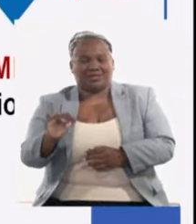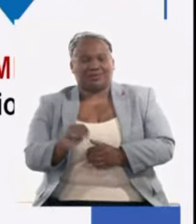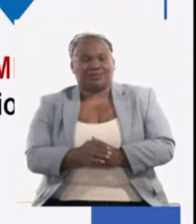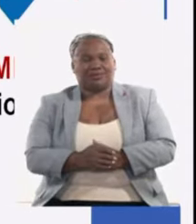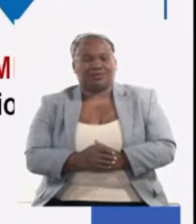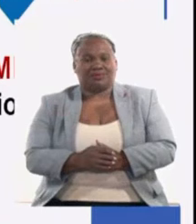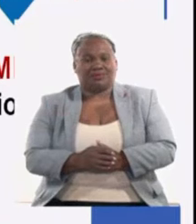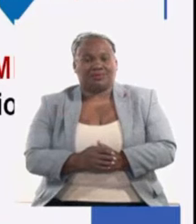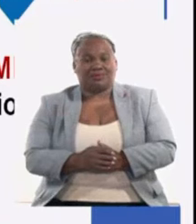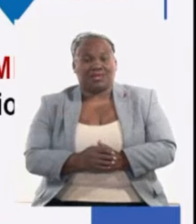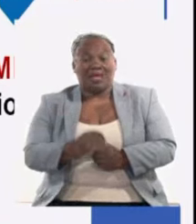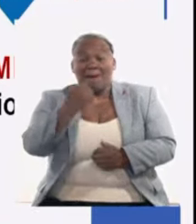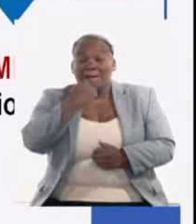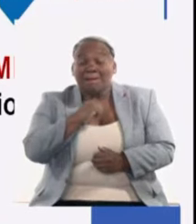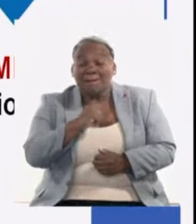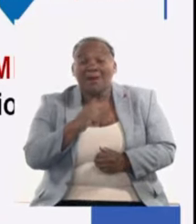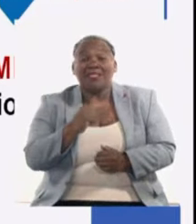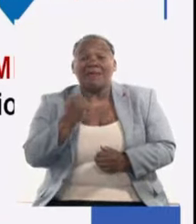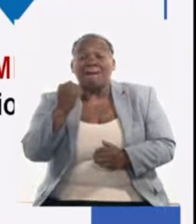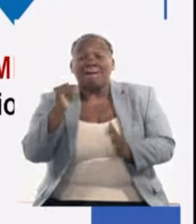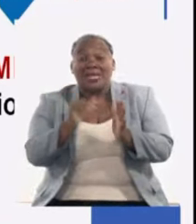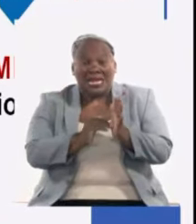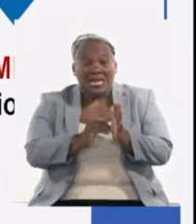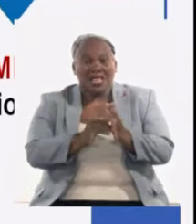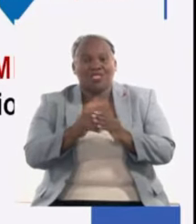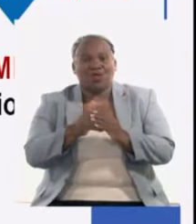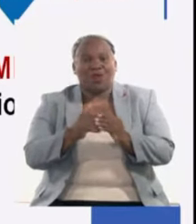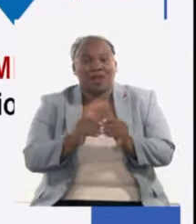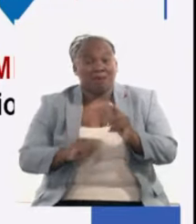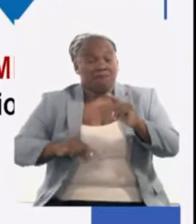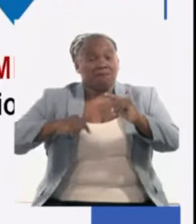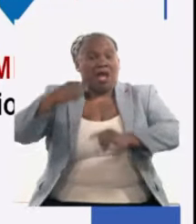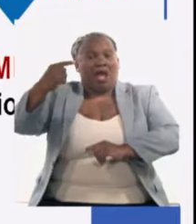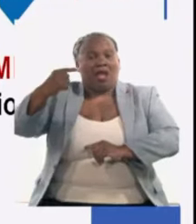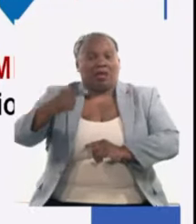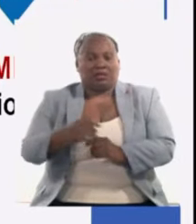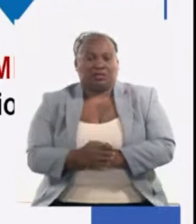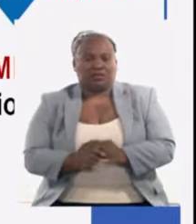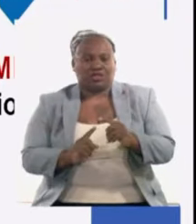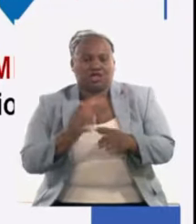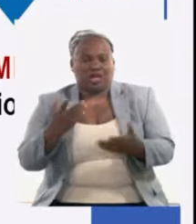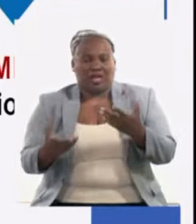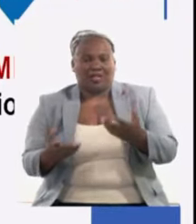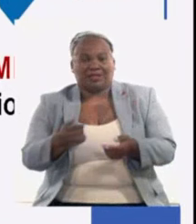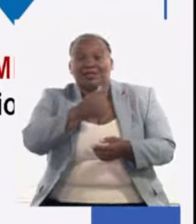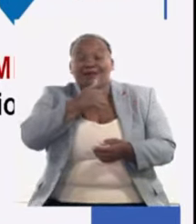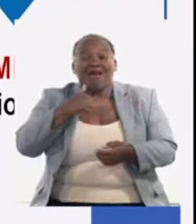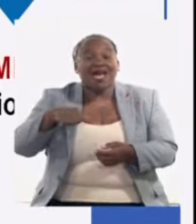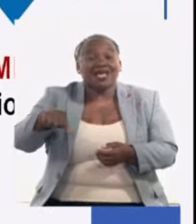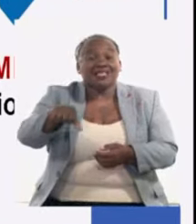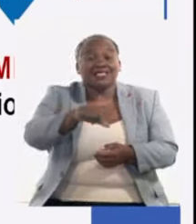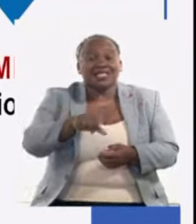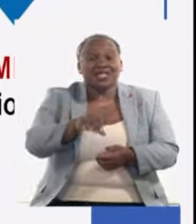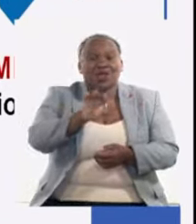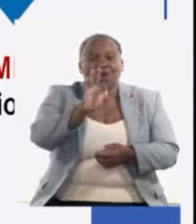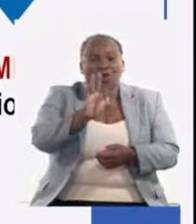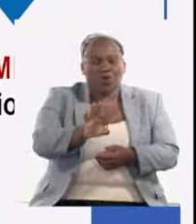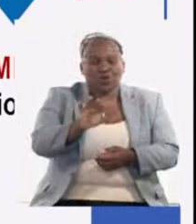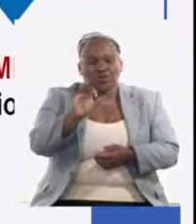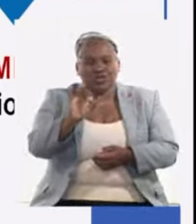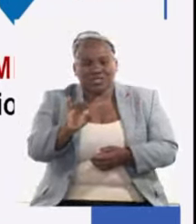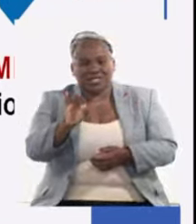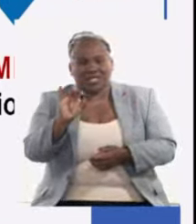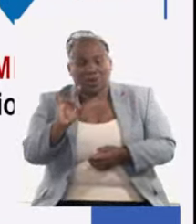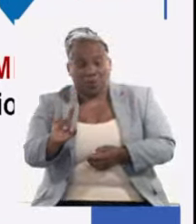casi no más de mil dólares más por tonelada el aceite refino que estaba en 879 dólares